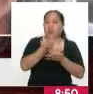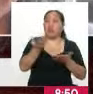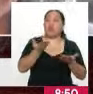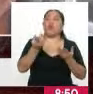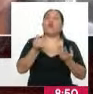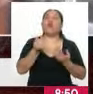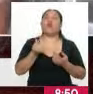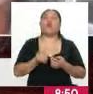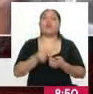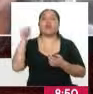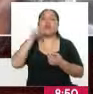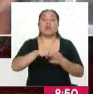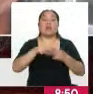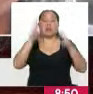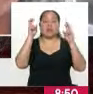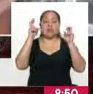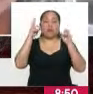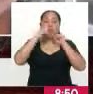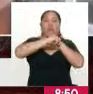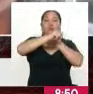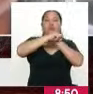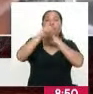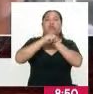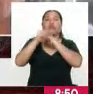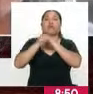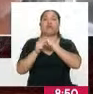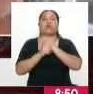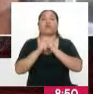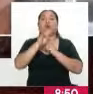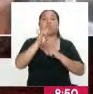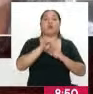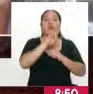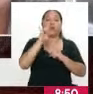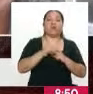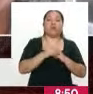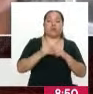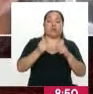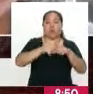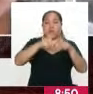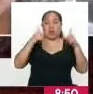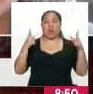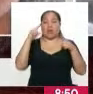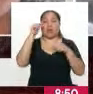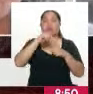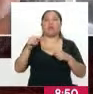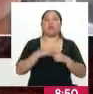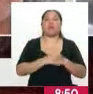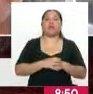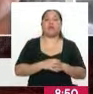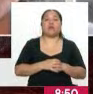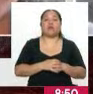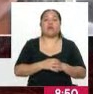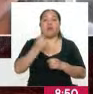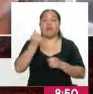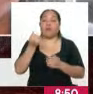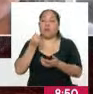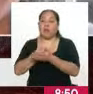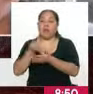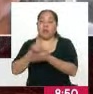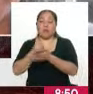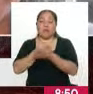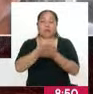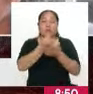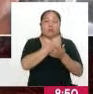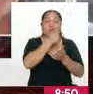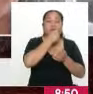en este tipo de despliegues, en el uso, digamos, exagerado de fondos para llegar al poder, se